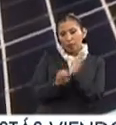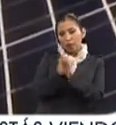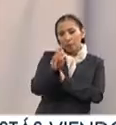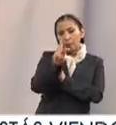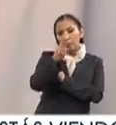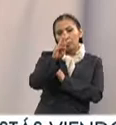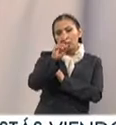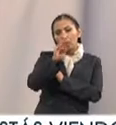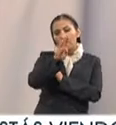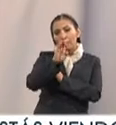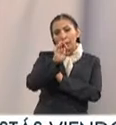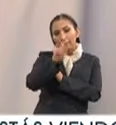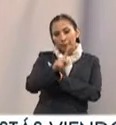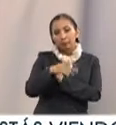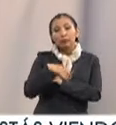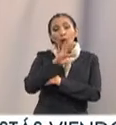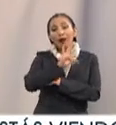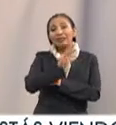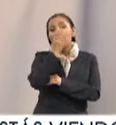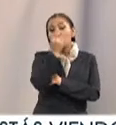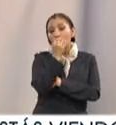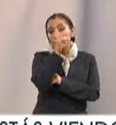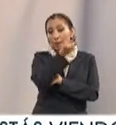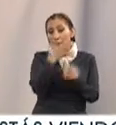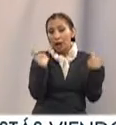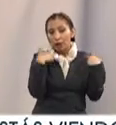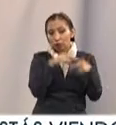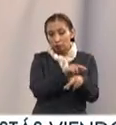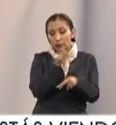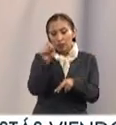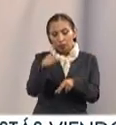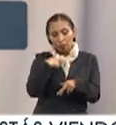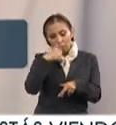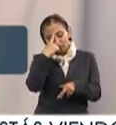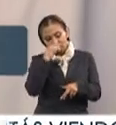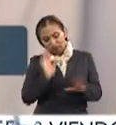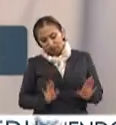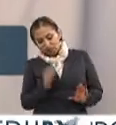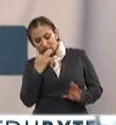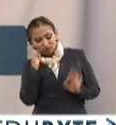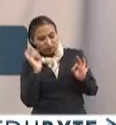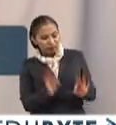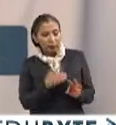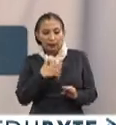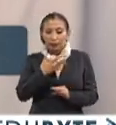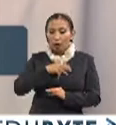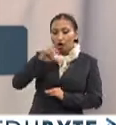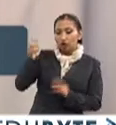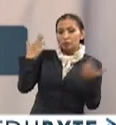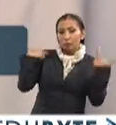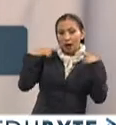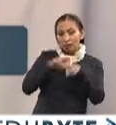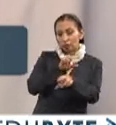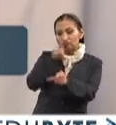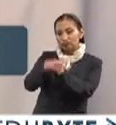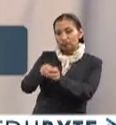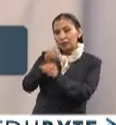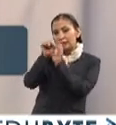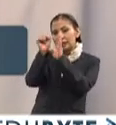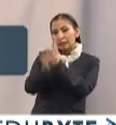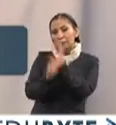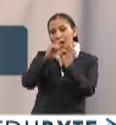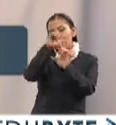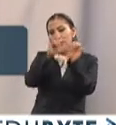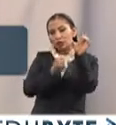como el PRODEP. Tenemos alrededor de 49 docentes con este perfil, tenemos también maestros que pertenecen al